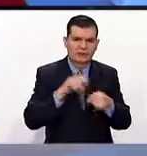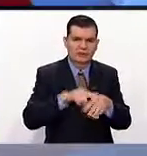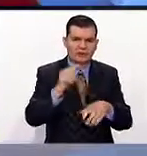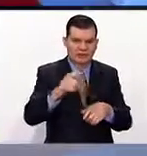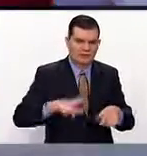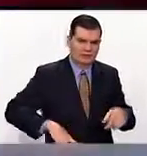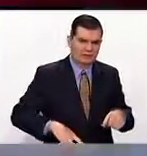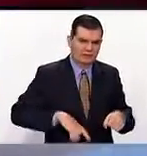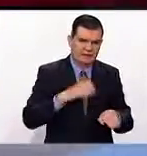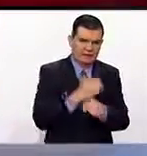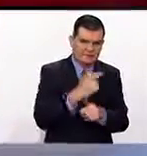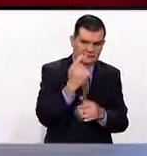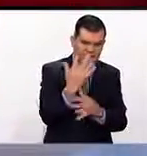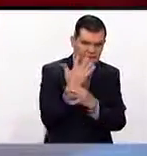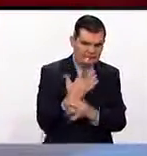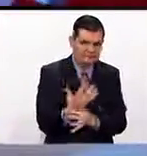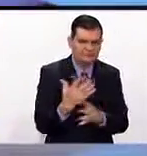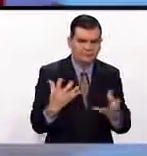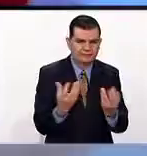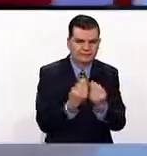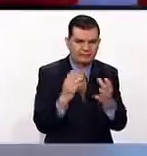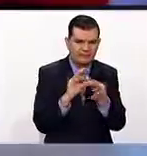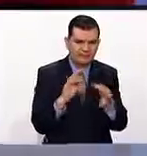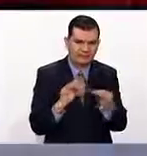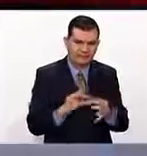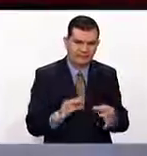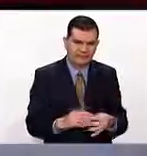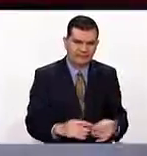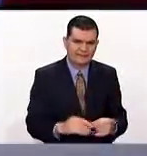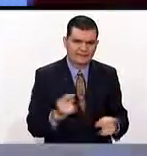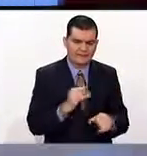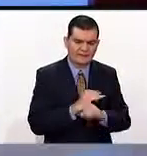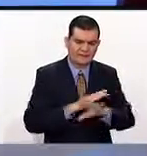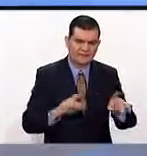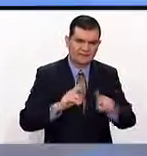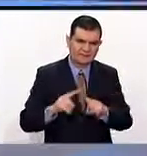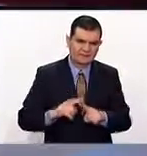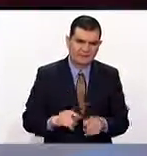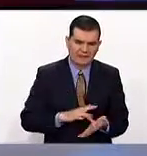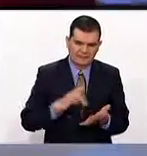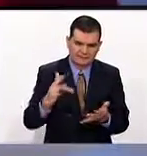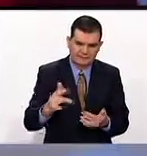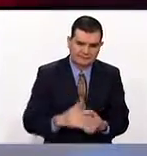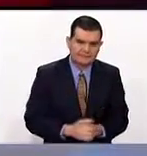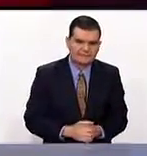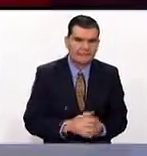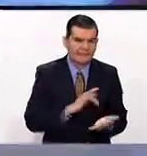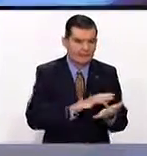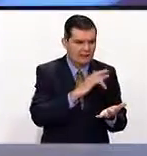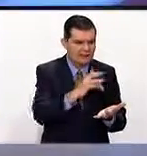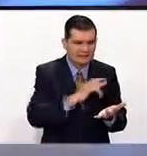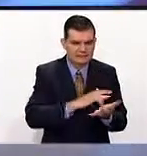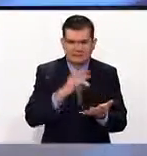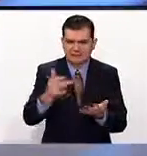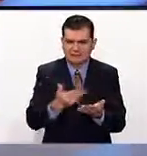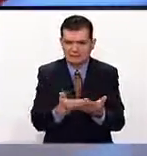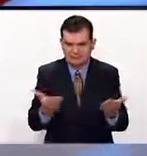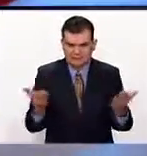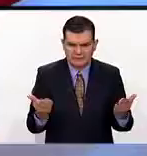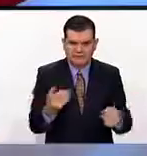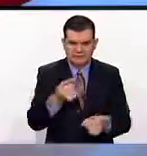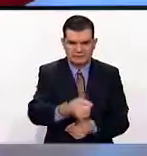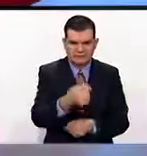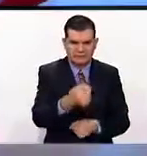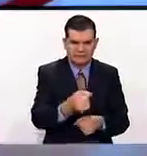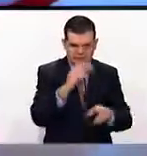Gobernación. Estaremos muy pendientes de todo lo que se vaya informando al respecto. Muchas gracias. Aceleración soy yo y un